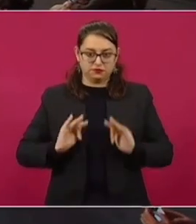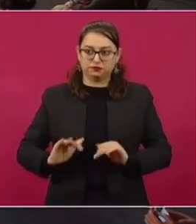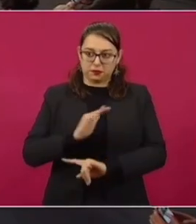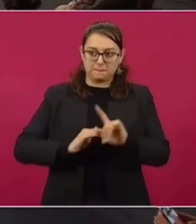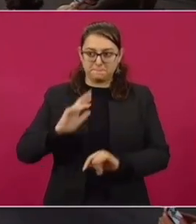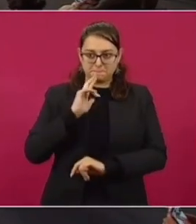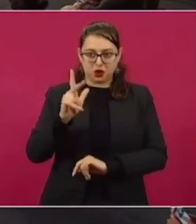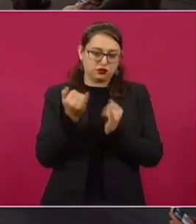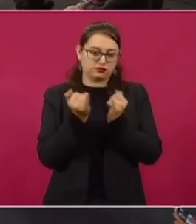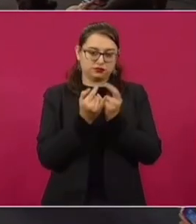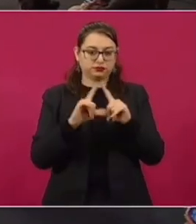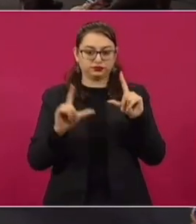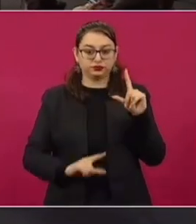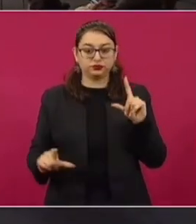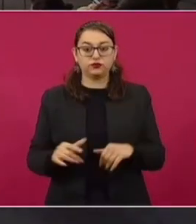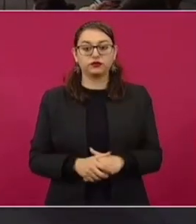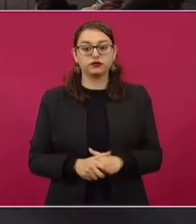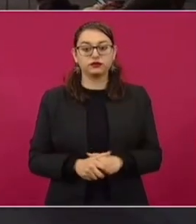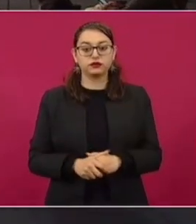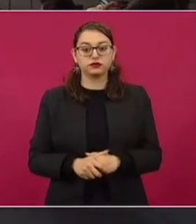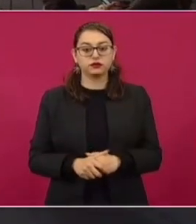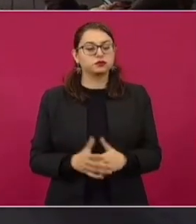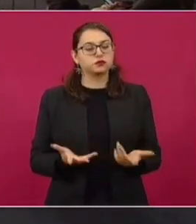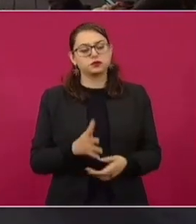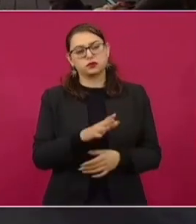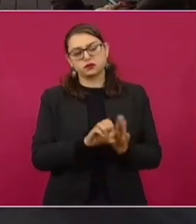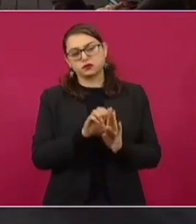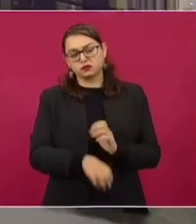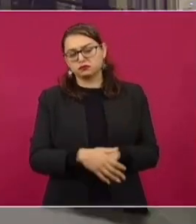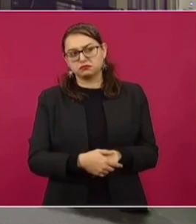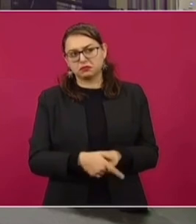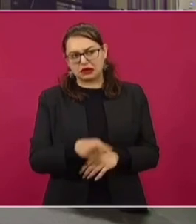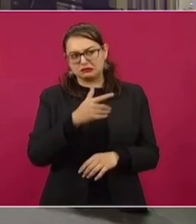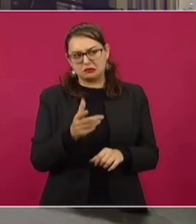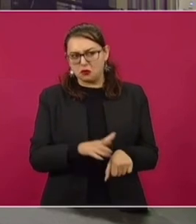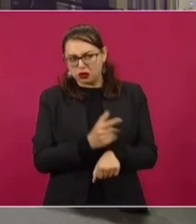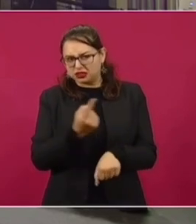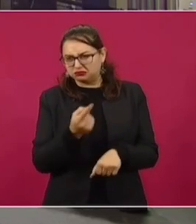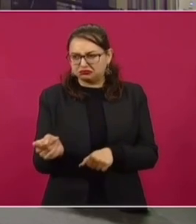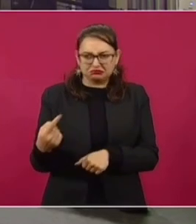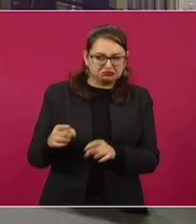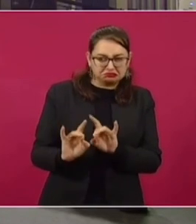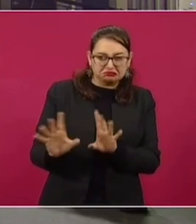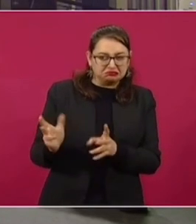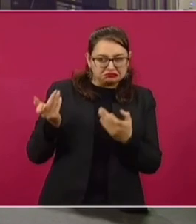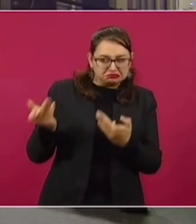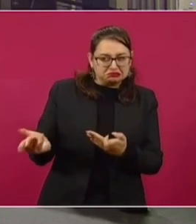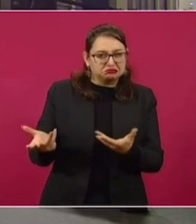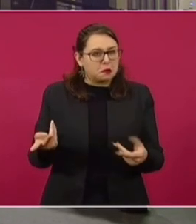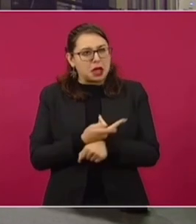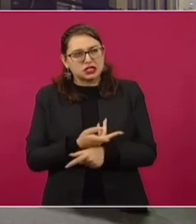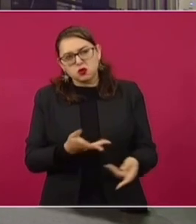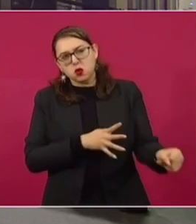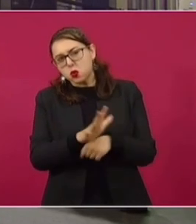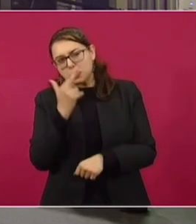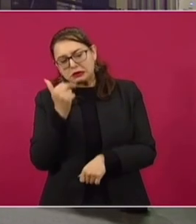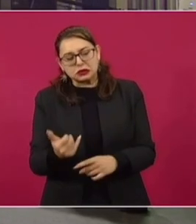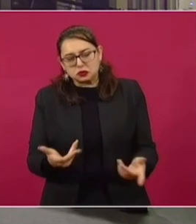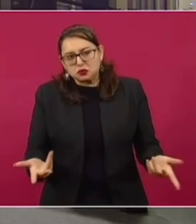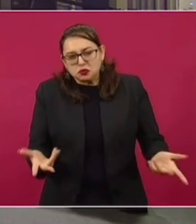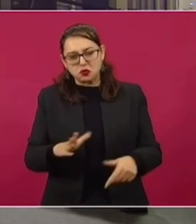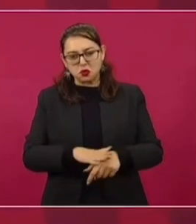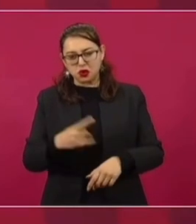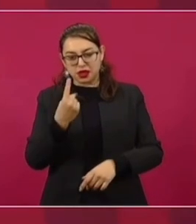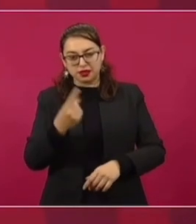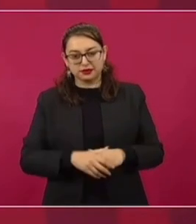índices de seguridad. ¿Se tiene, por ejemplo, una idea de por qué se ha desatado esta violencia de esta forma tan brutal en algunos casos? Sí, desde luego